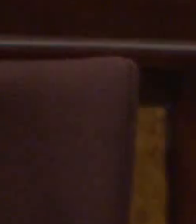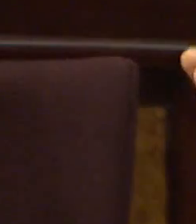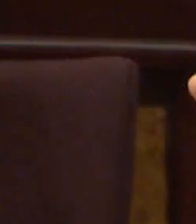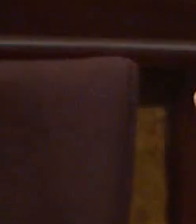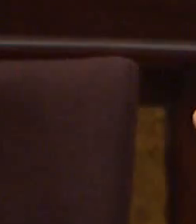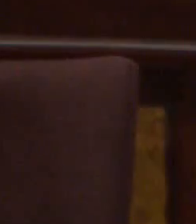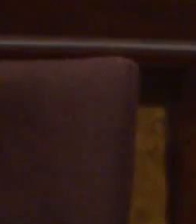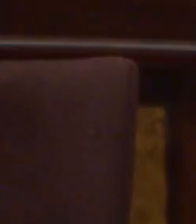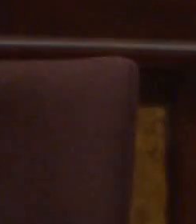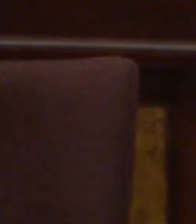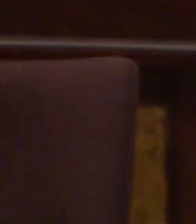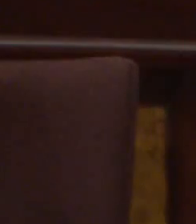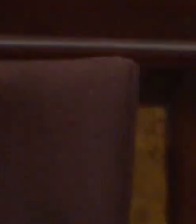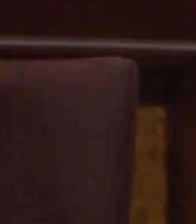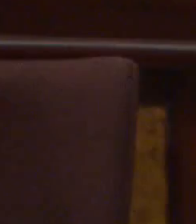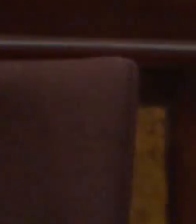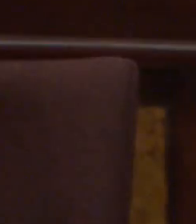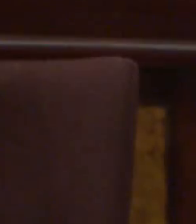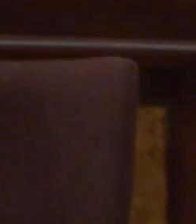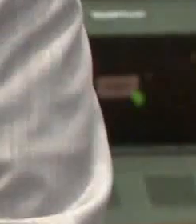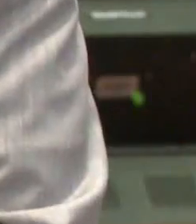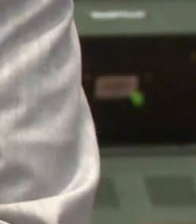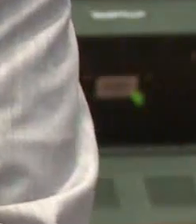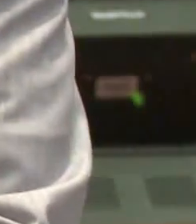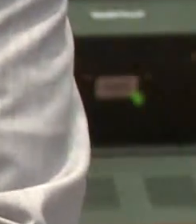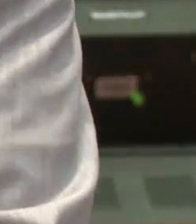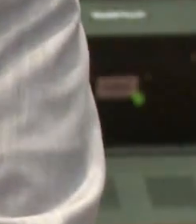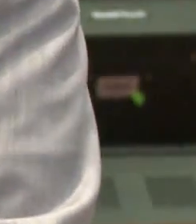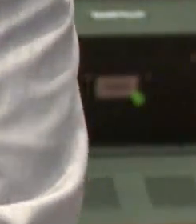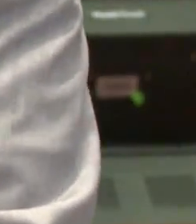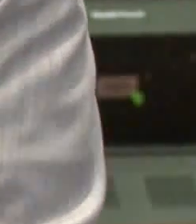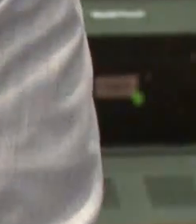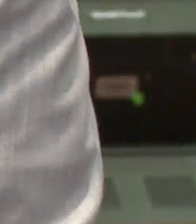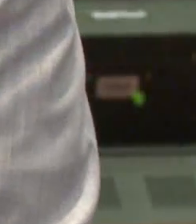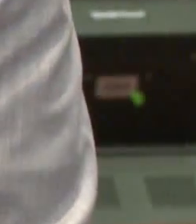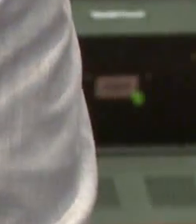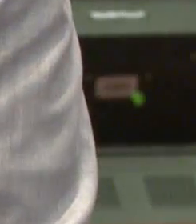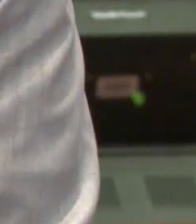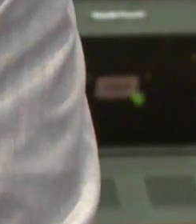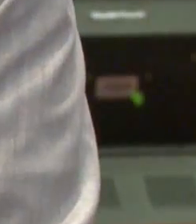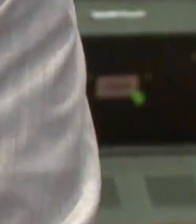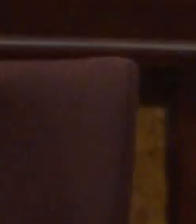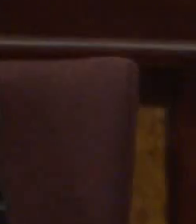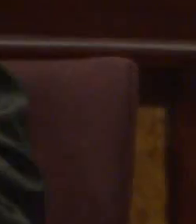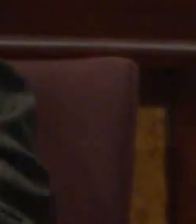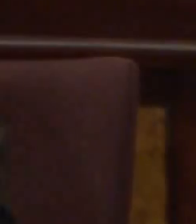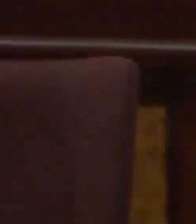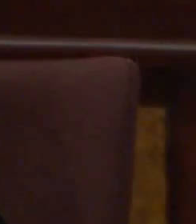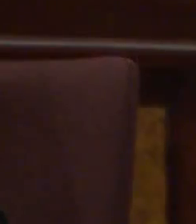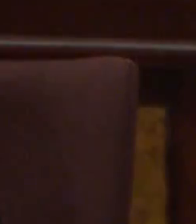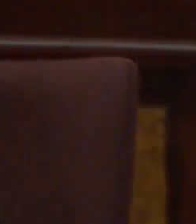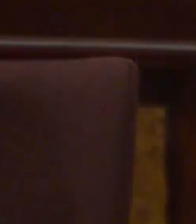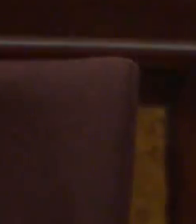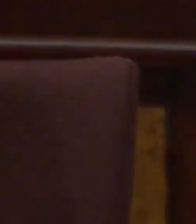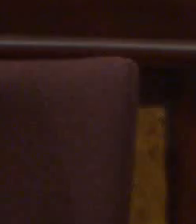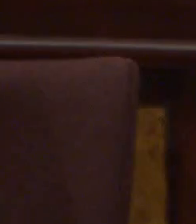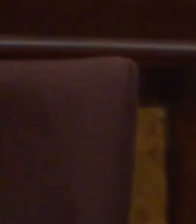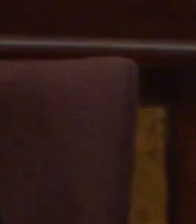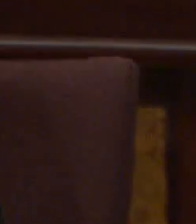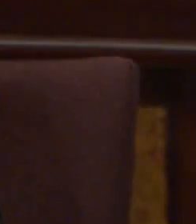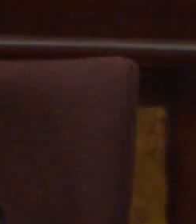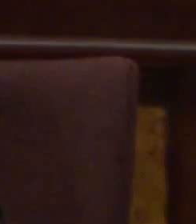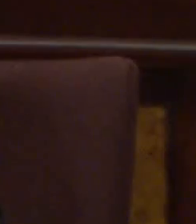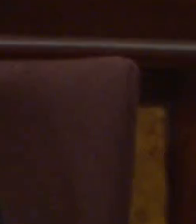hagamos. Pero es posible, no es, digamos, que el objetivo privilegio es participar en esos comicios. Claro, no nos hemos puesto una meta